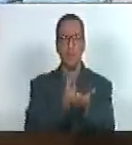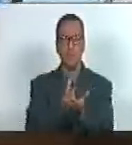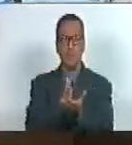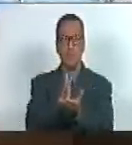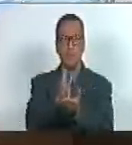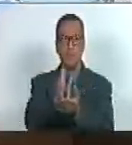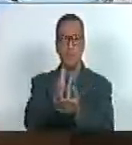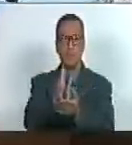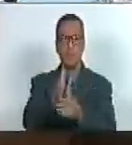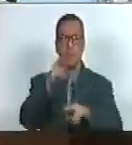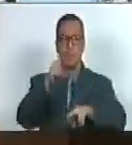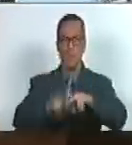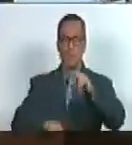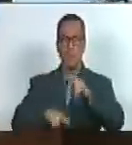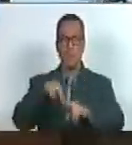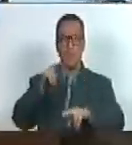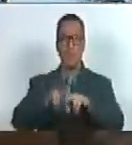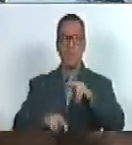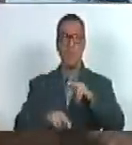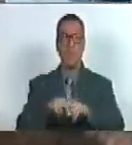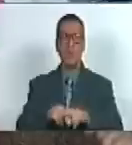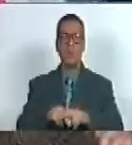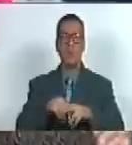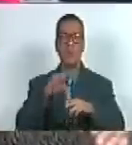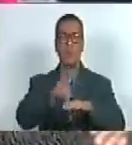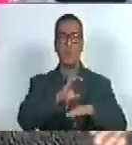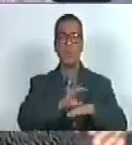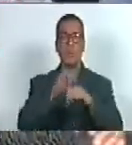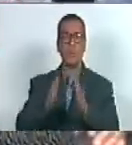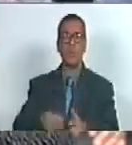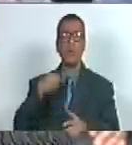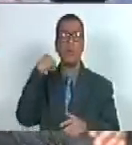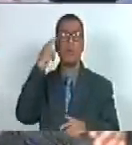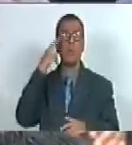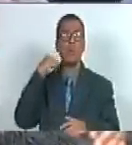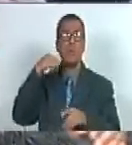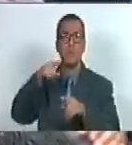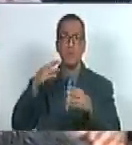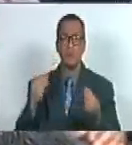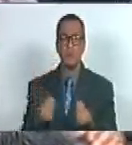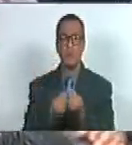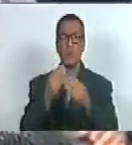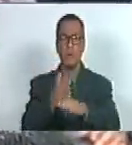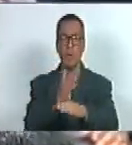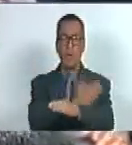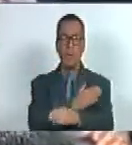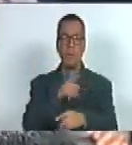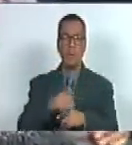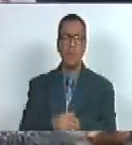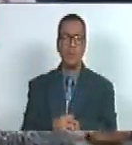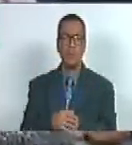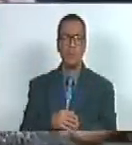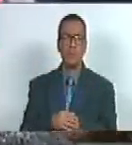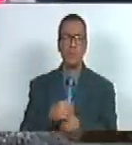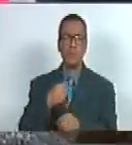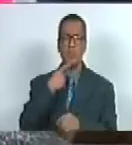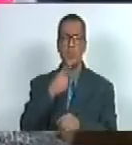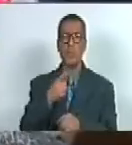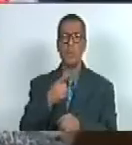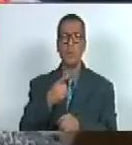para la construcción de la ciudadanía afrodescendiente antes de eso no éramos